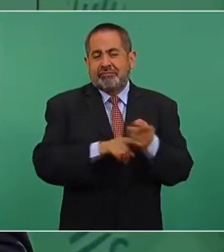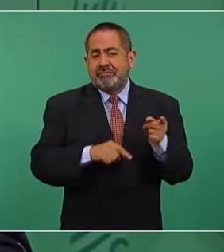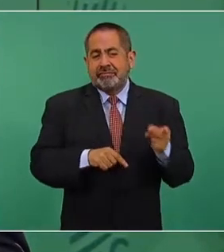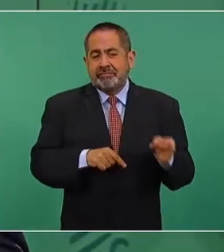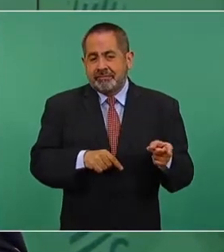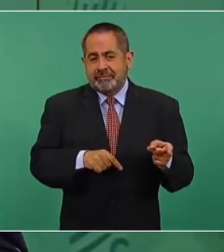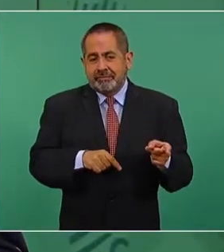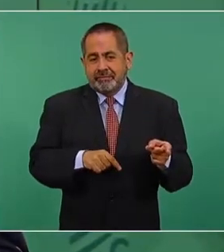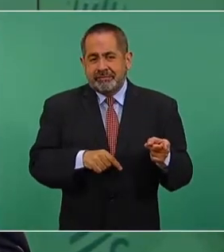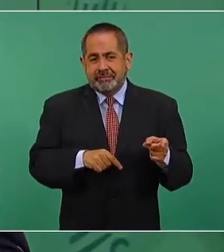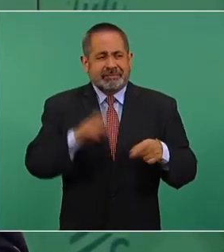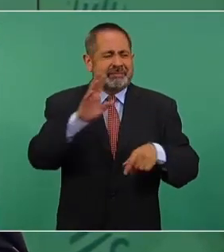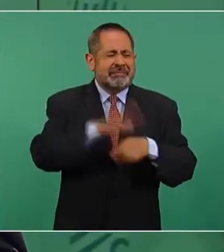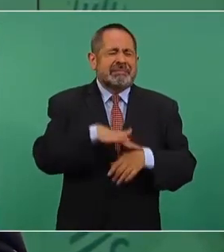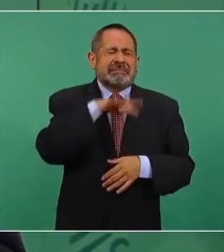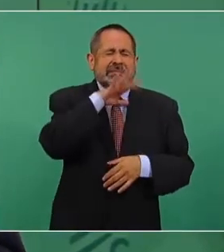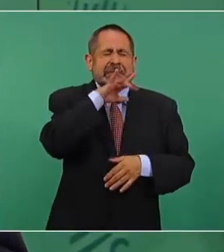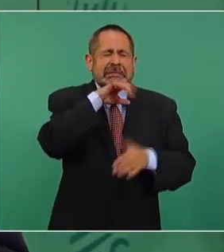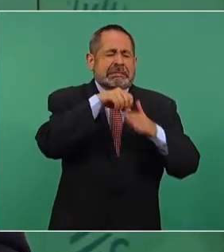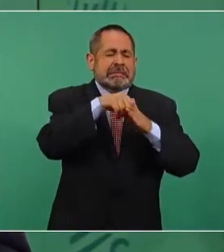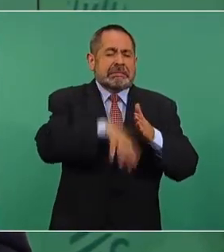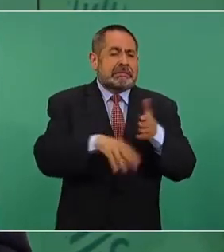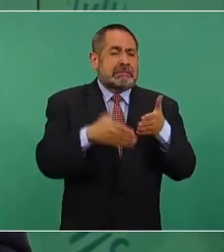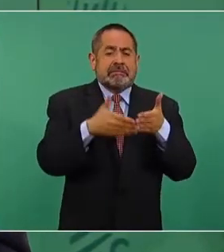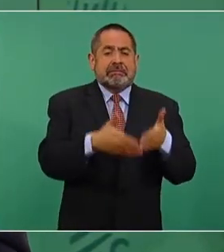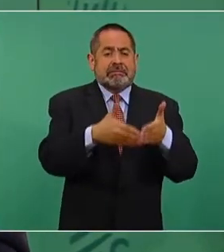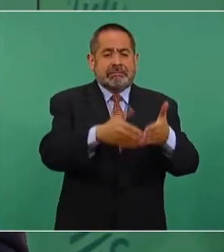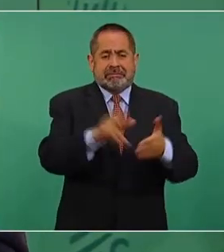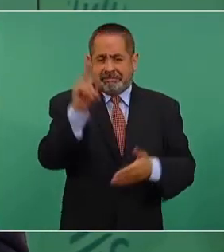los que más contaminan son los barcos.